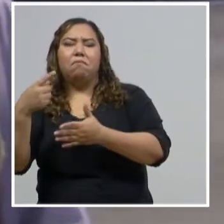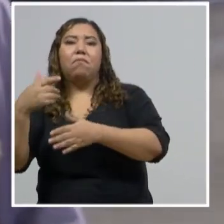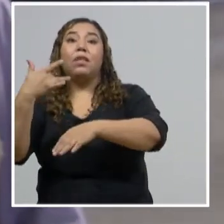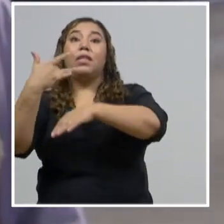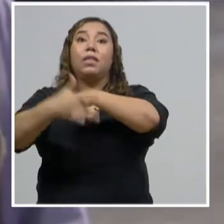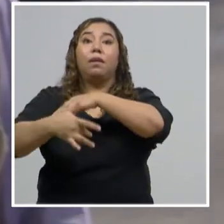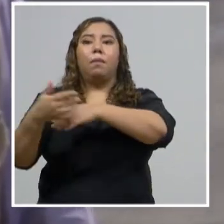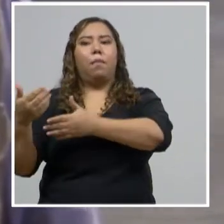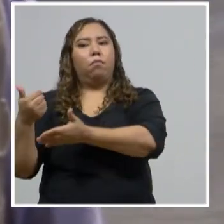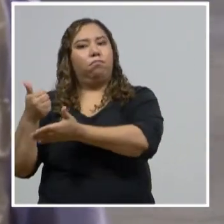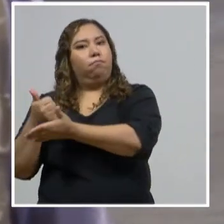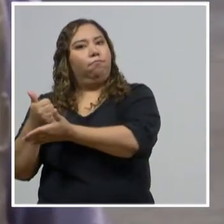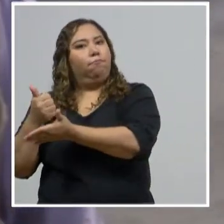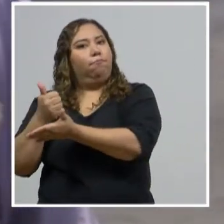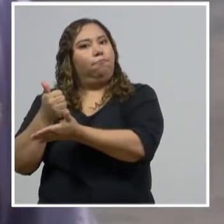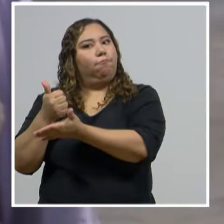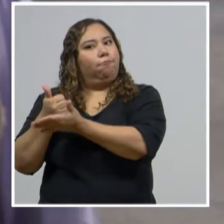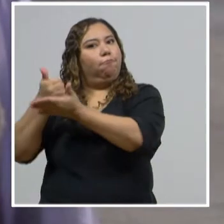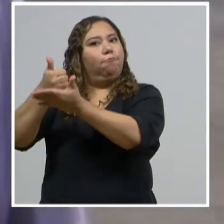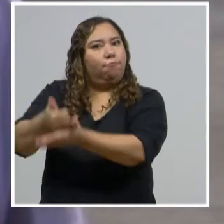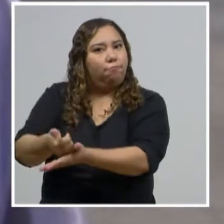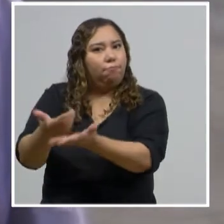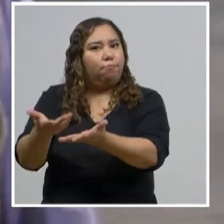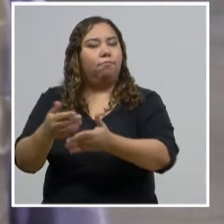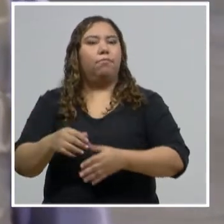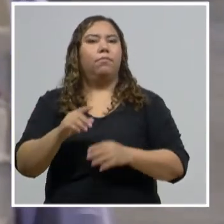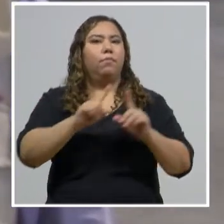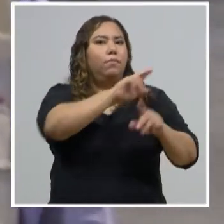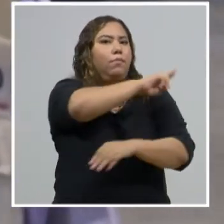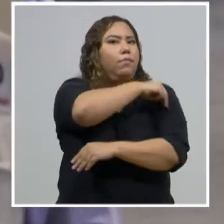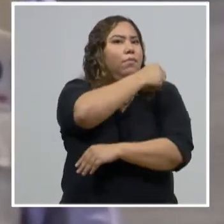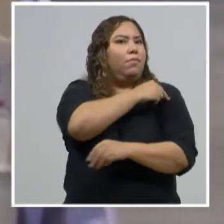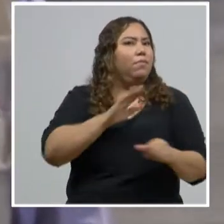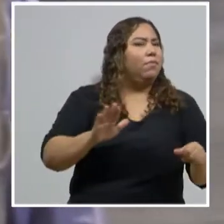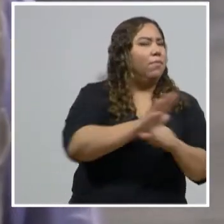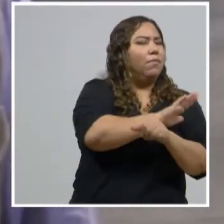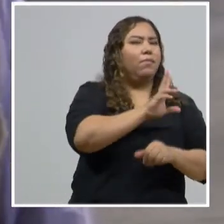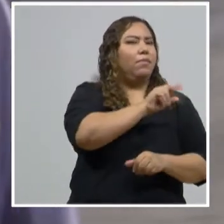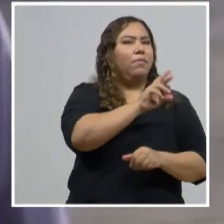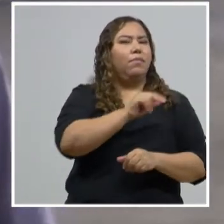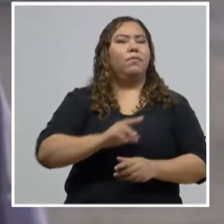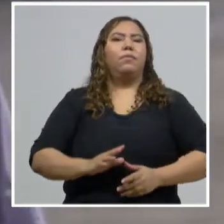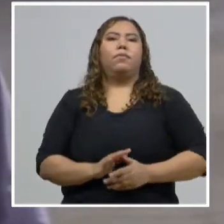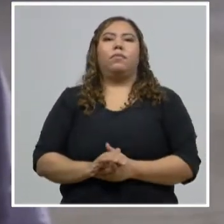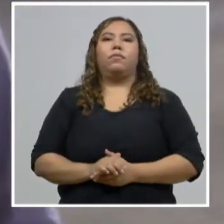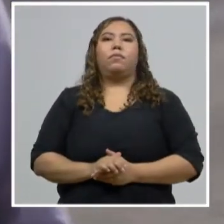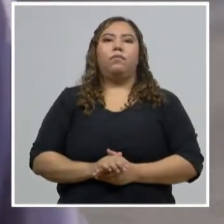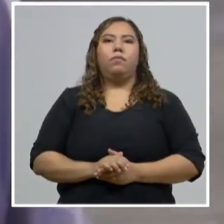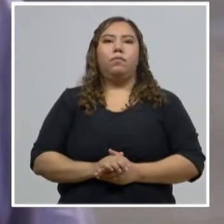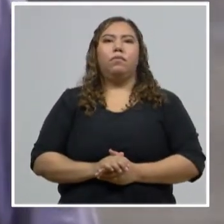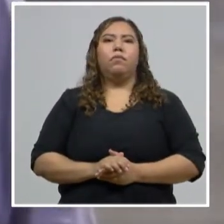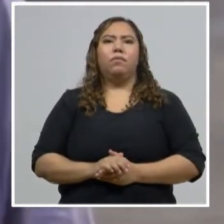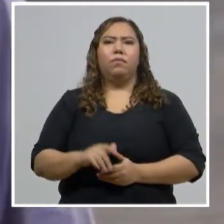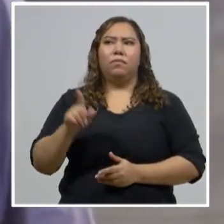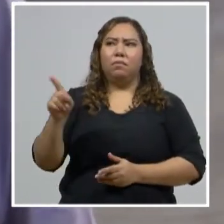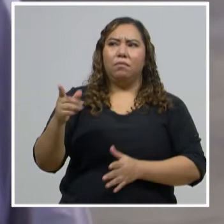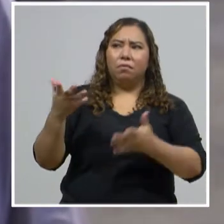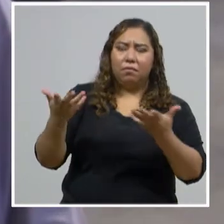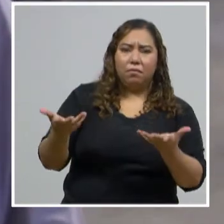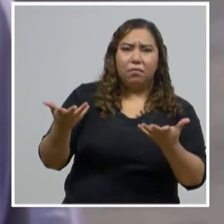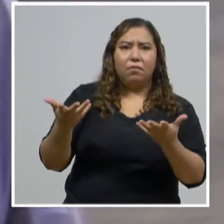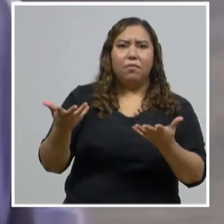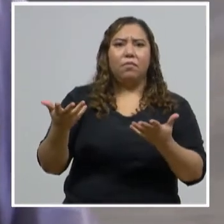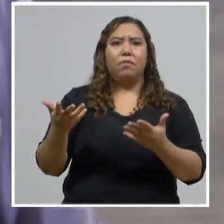disminuimos lo que es la letalidad. La idea de esto es excelente. Y esperamos a apretar los tres que faltan a la doctora Yolani para garantizar